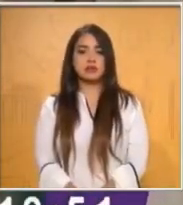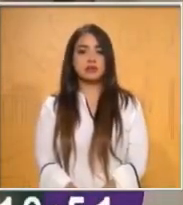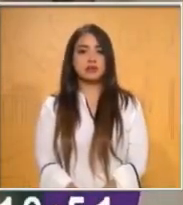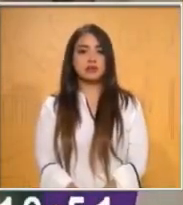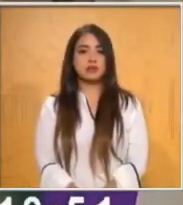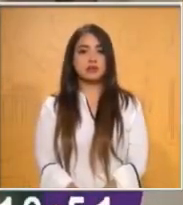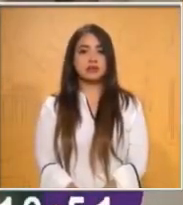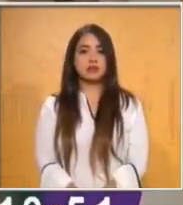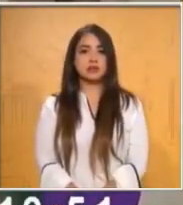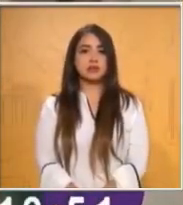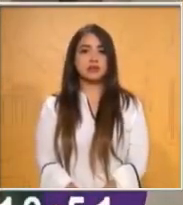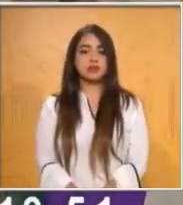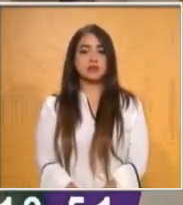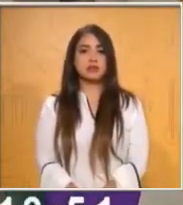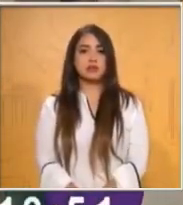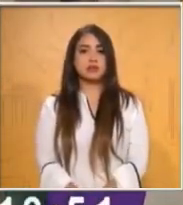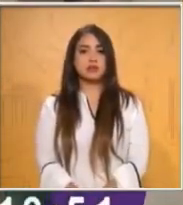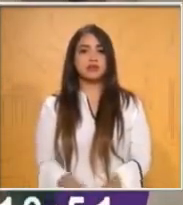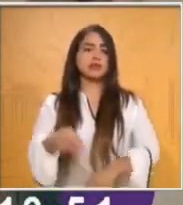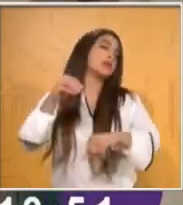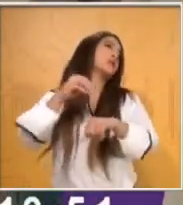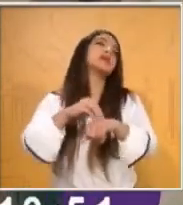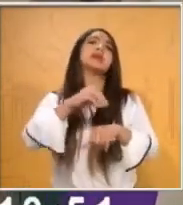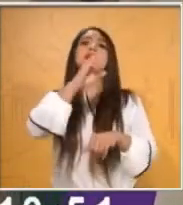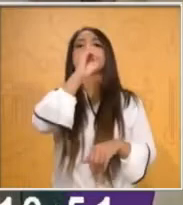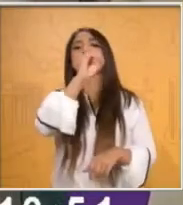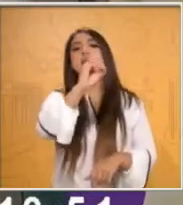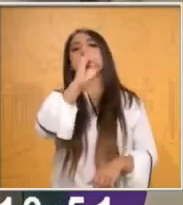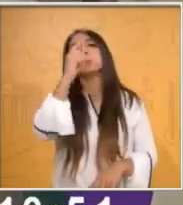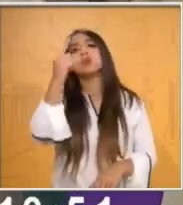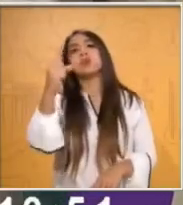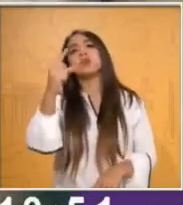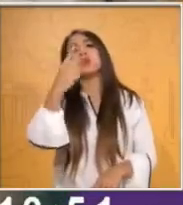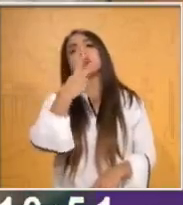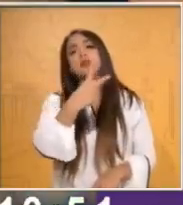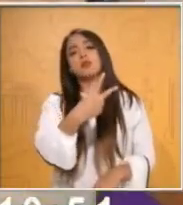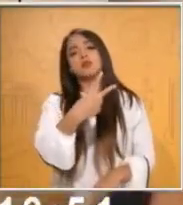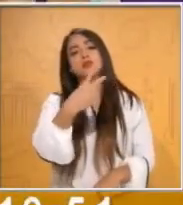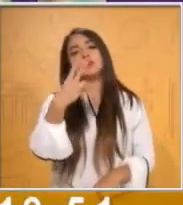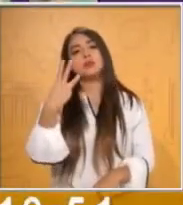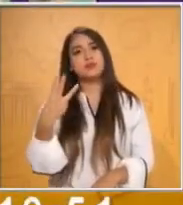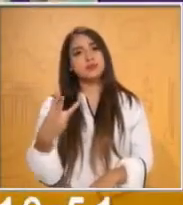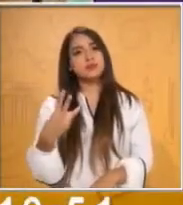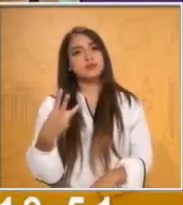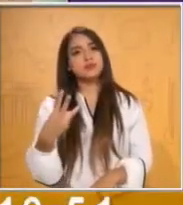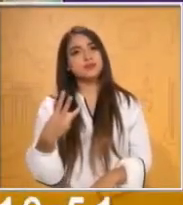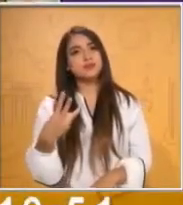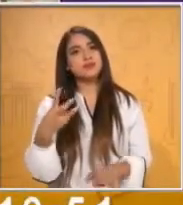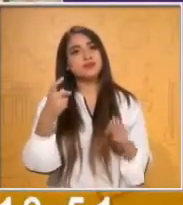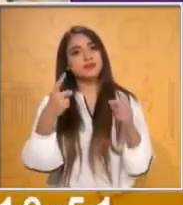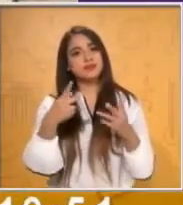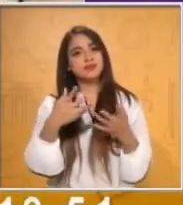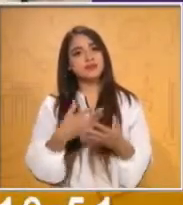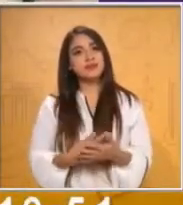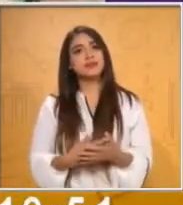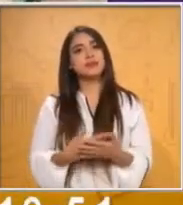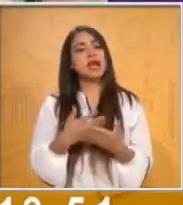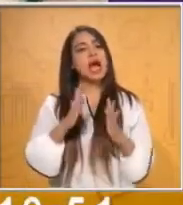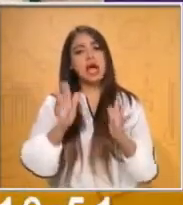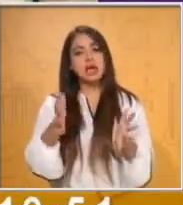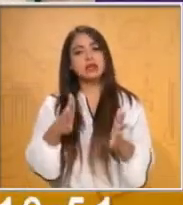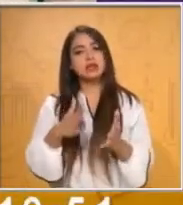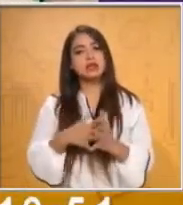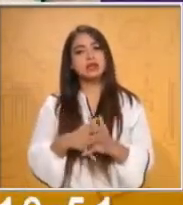vamos a colocar cero, uno, dos, tres. Y así continuamente vas a hacerlo hasta formar las diez